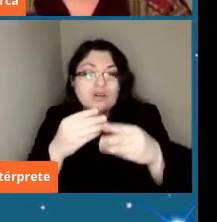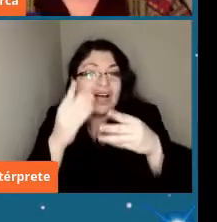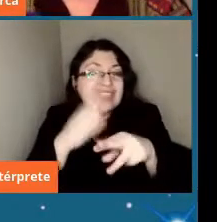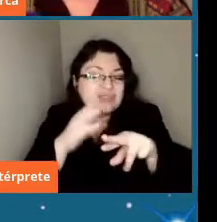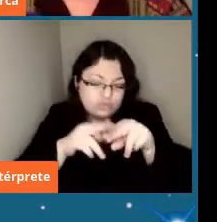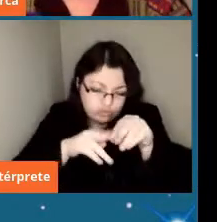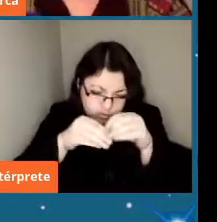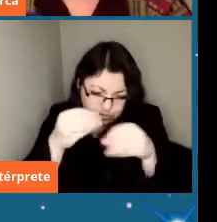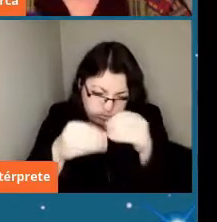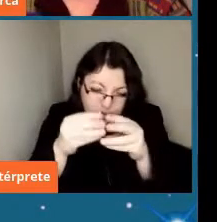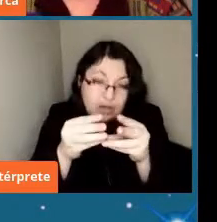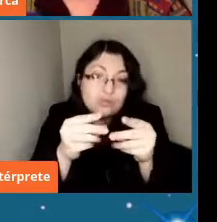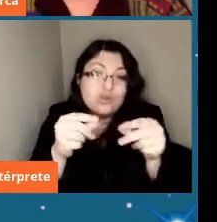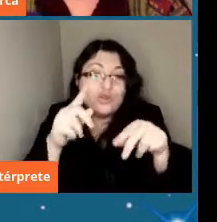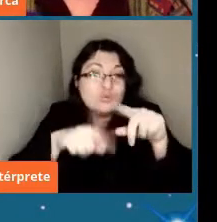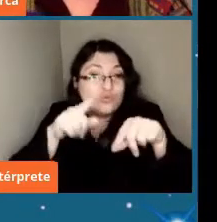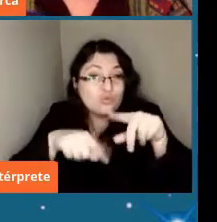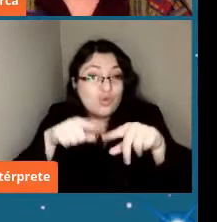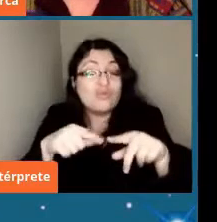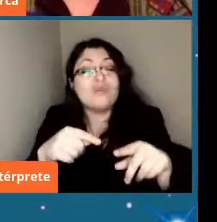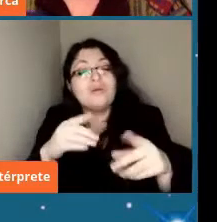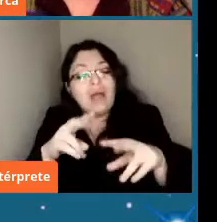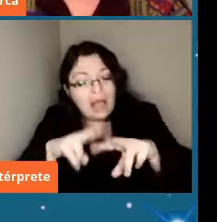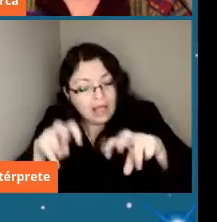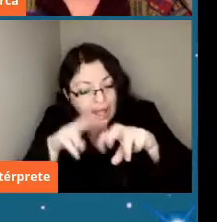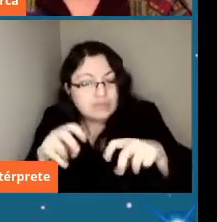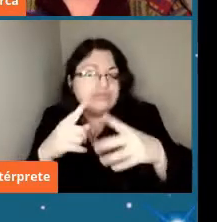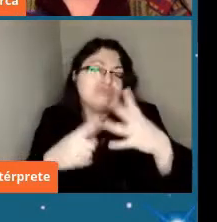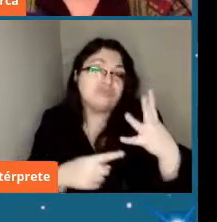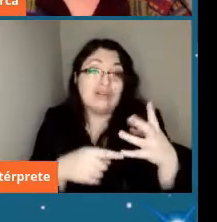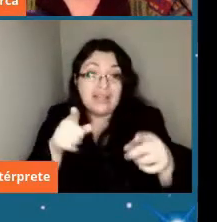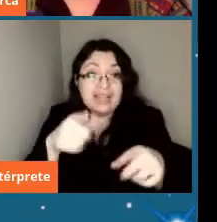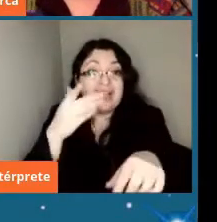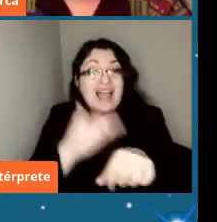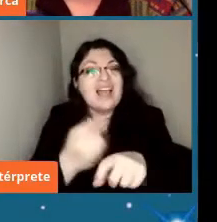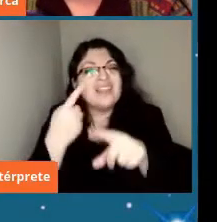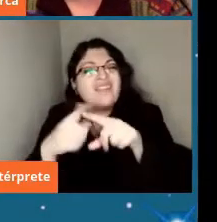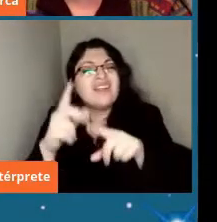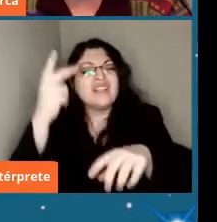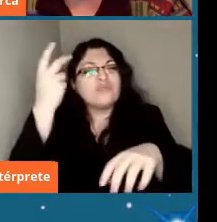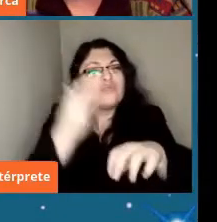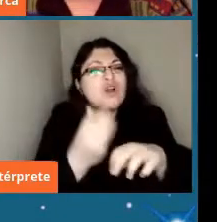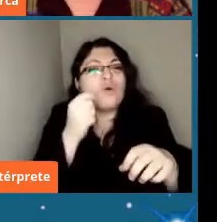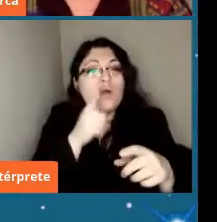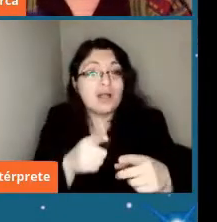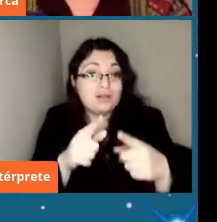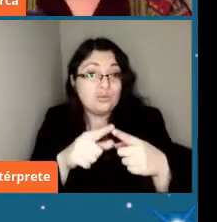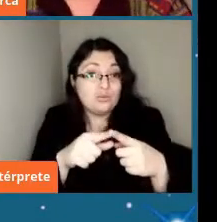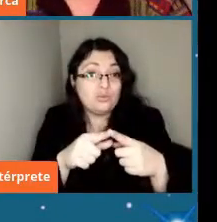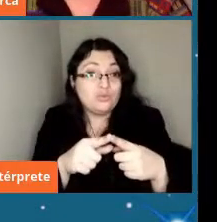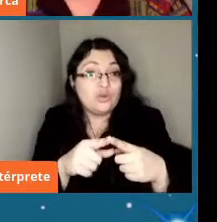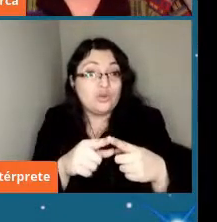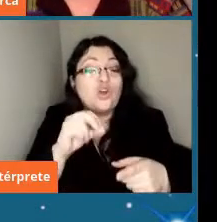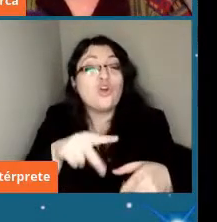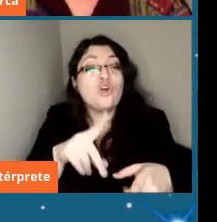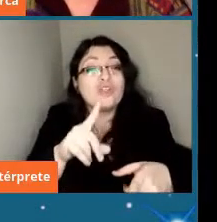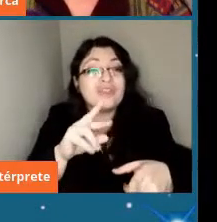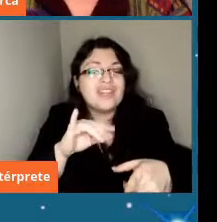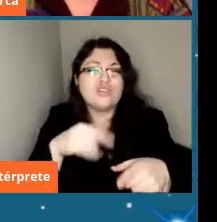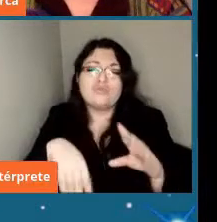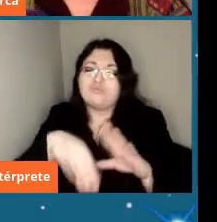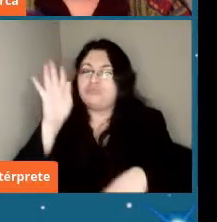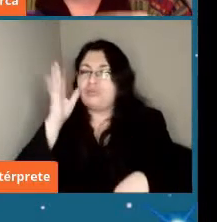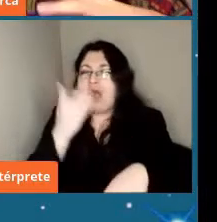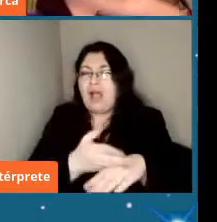a un para ser analizados etcétera y acá vemos diferentes tipos de meteoritos un condrito que es lo más común que encontramos en la tierra